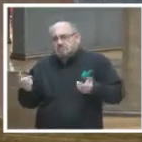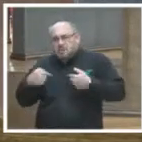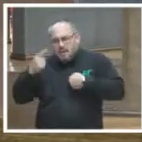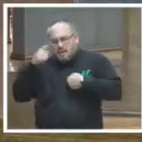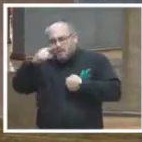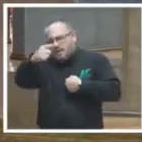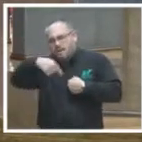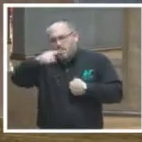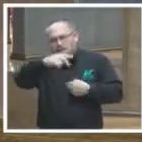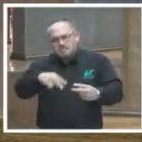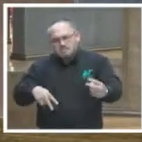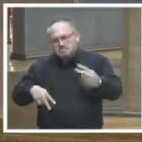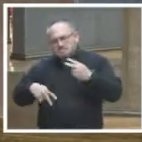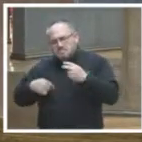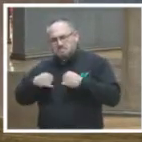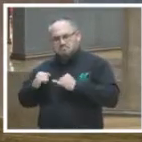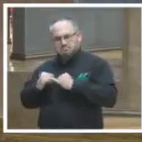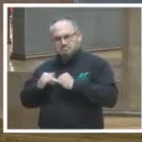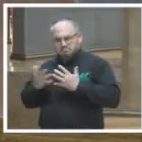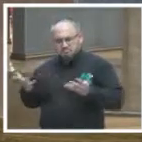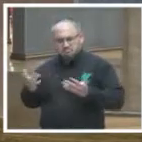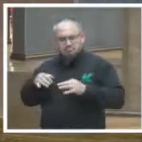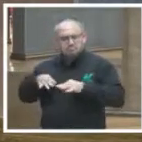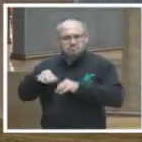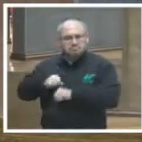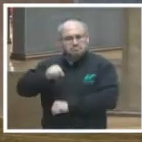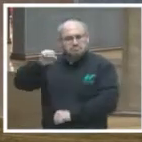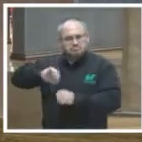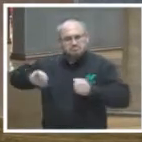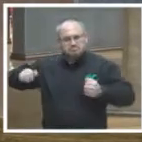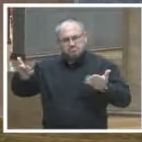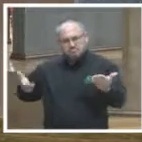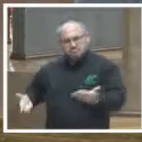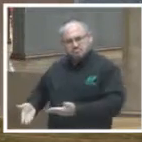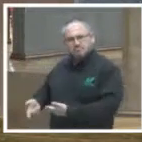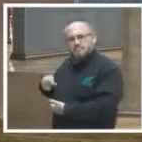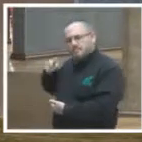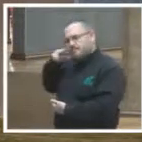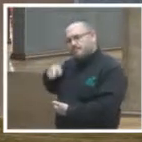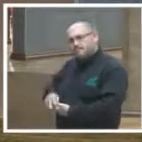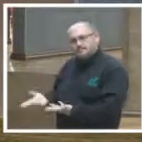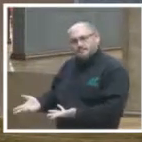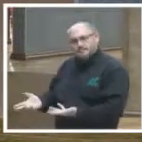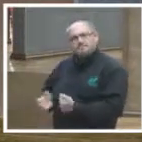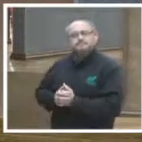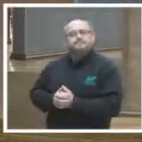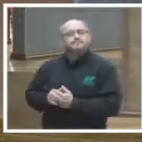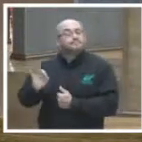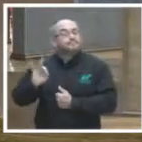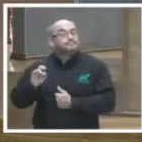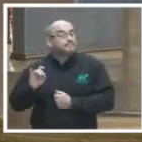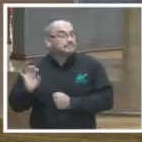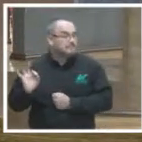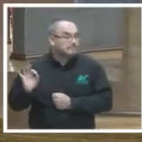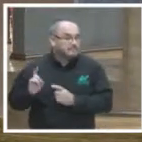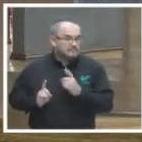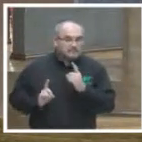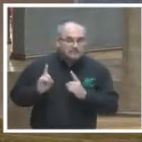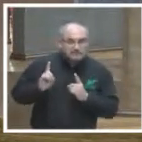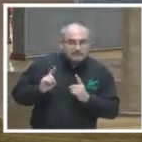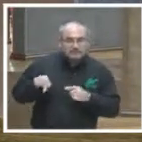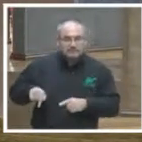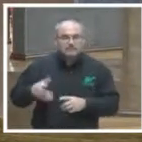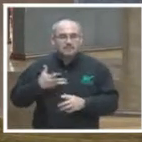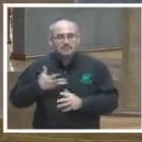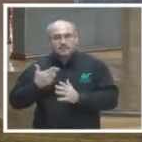conozca las instituciones sin embargo el problema o el dilema es que además de tener